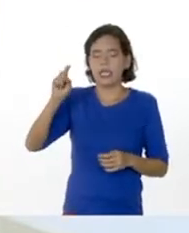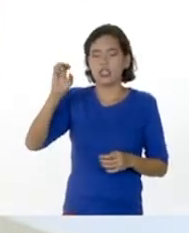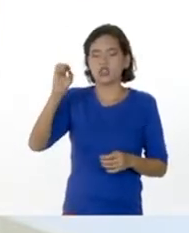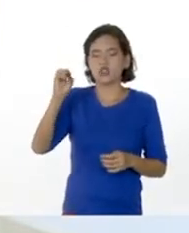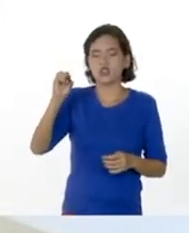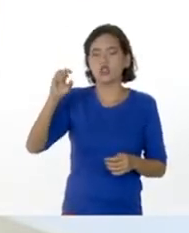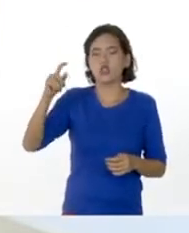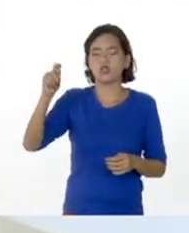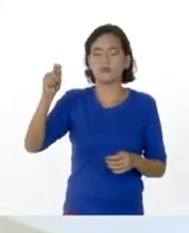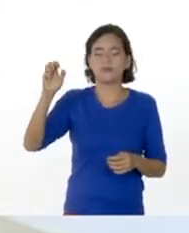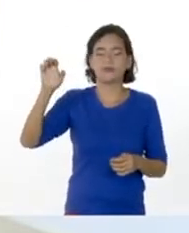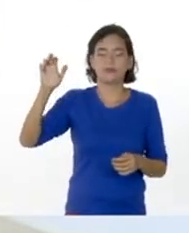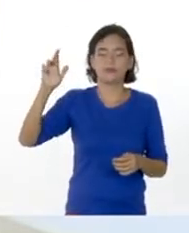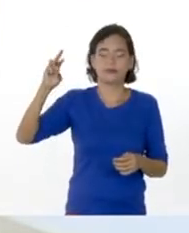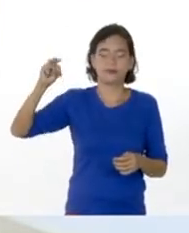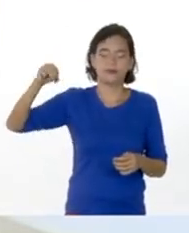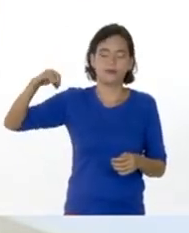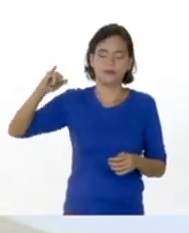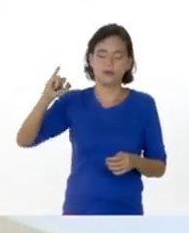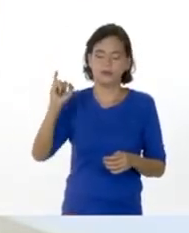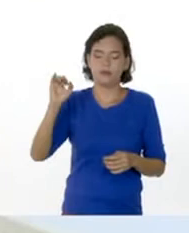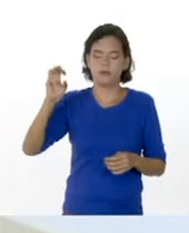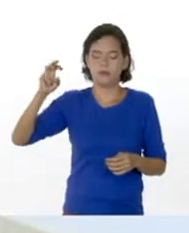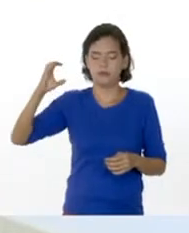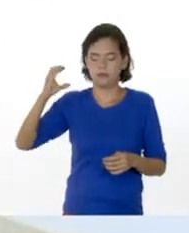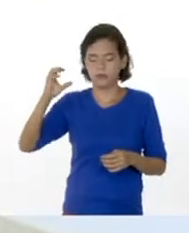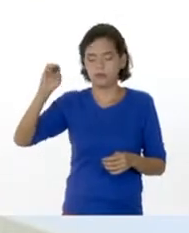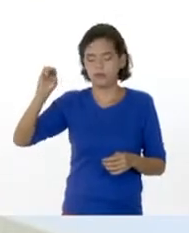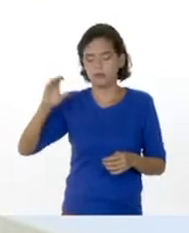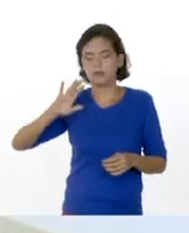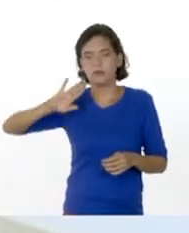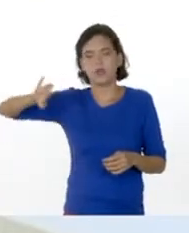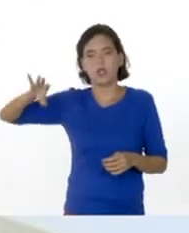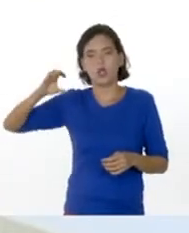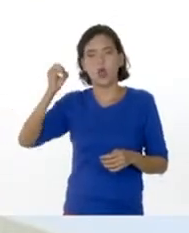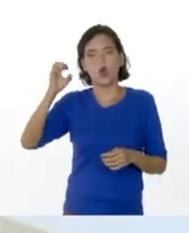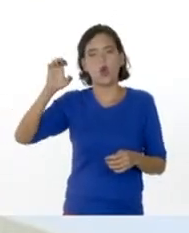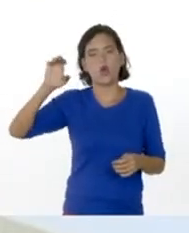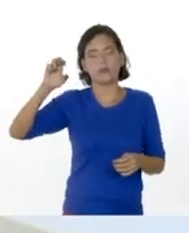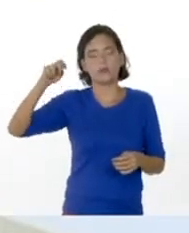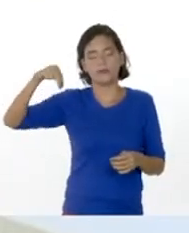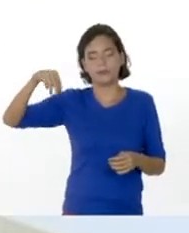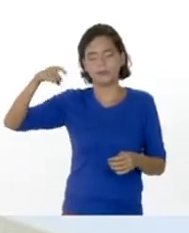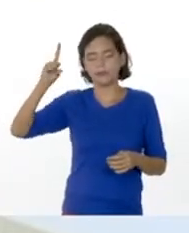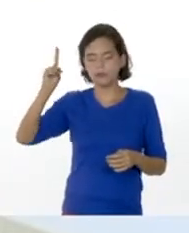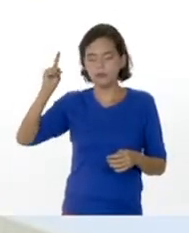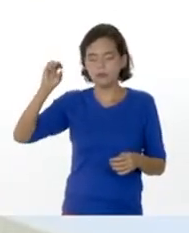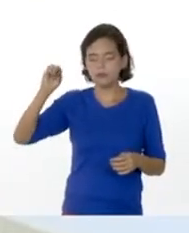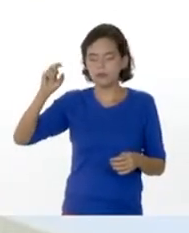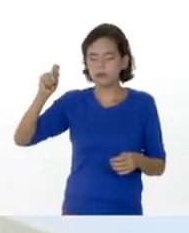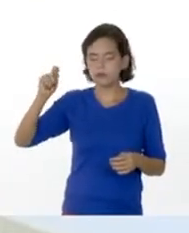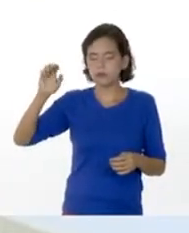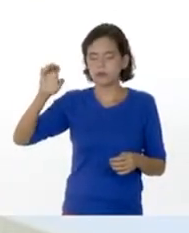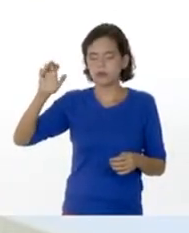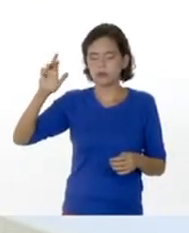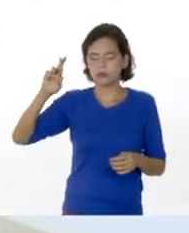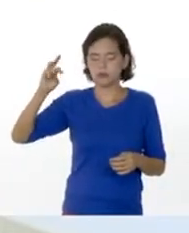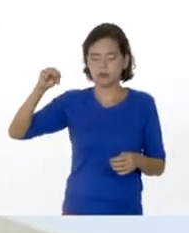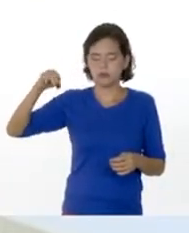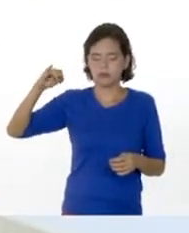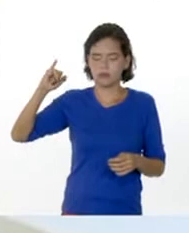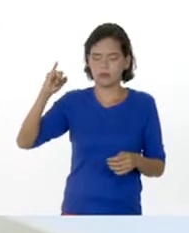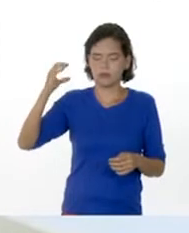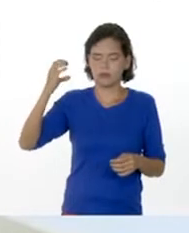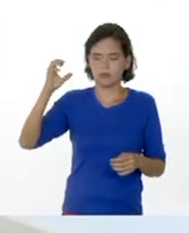Continuamos ya adentrándonos un poco más a lo que es el cambio energético de tipo calórico. El día de